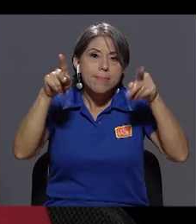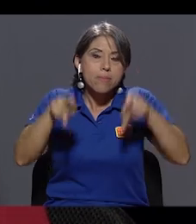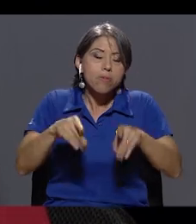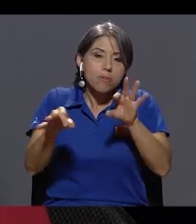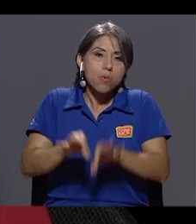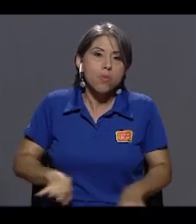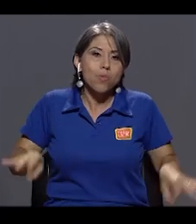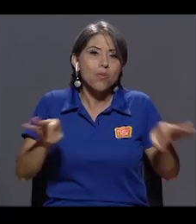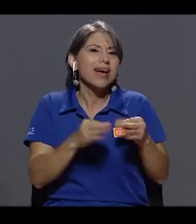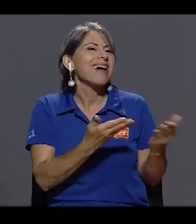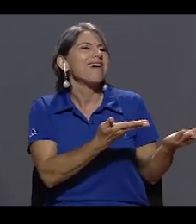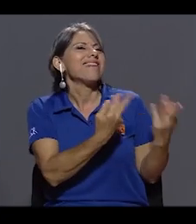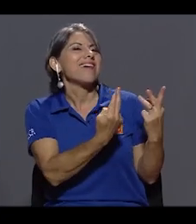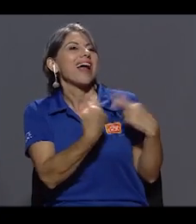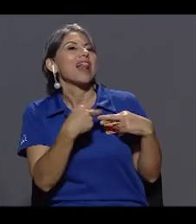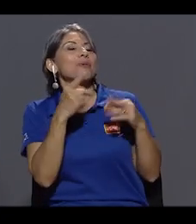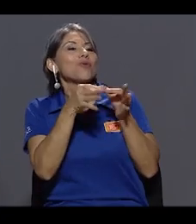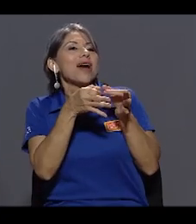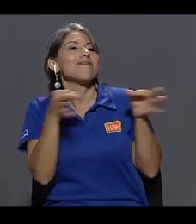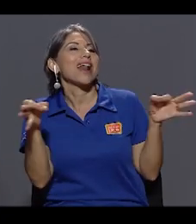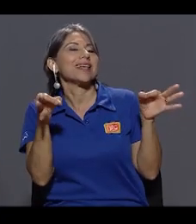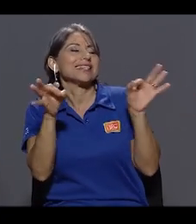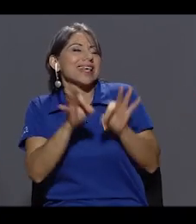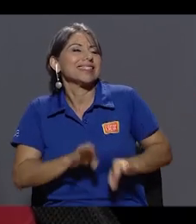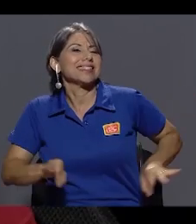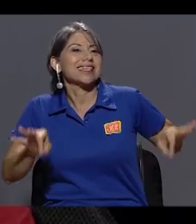muy importante. Regáleme una frase célebre de Facundo.